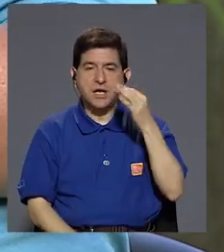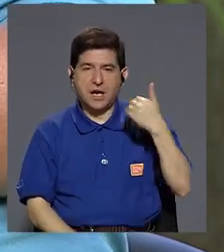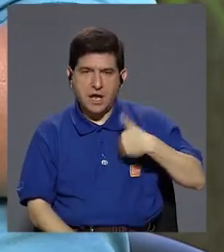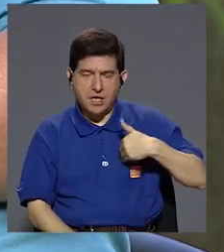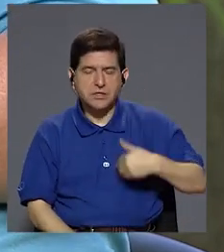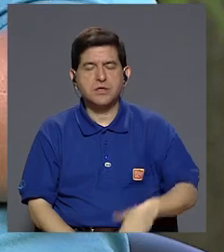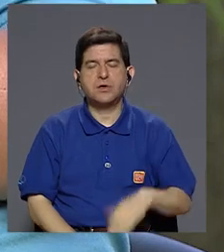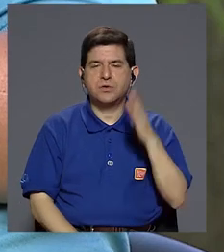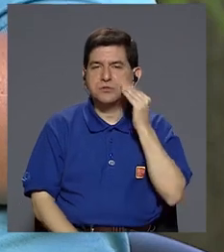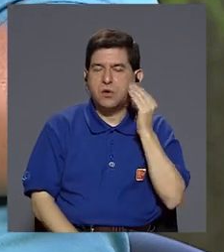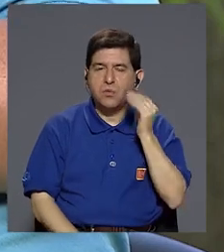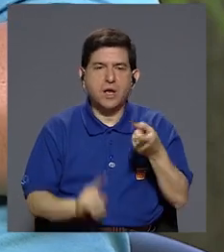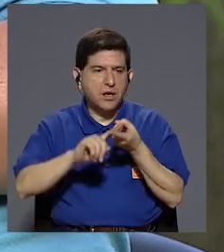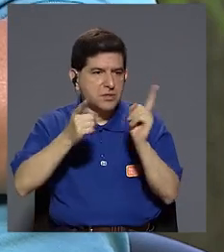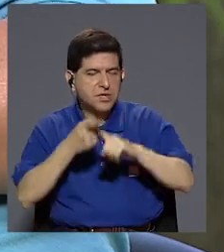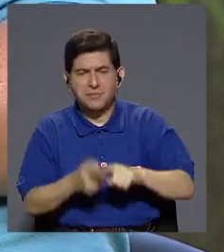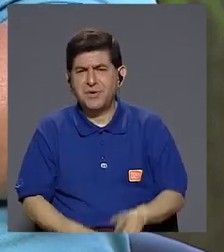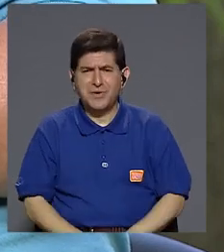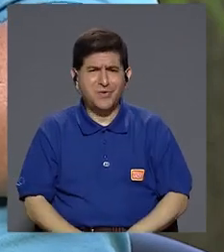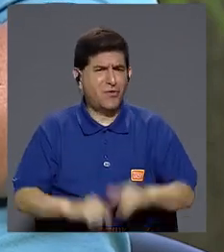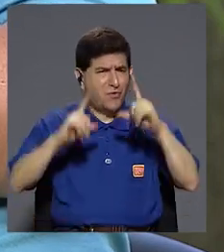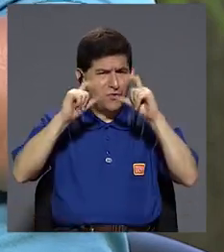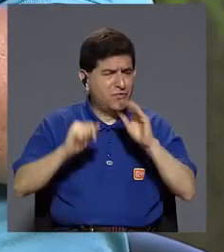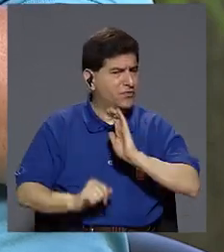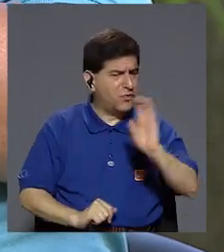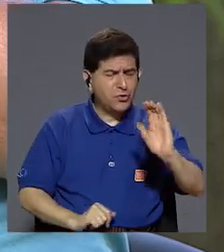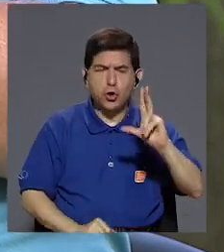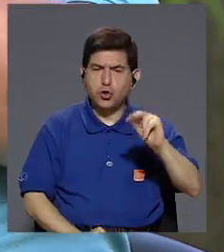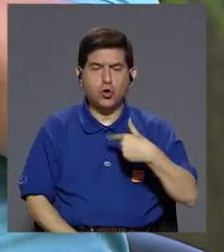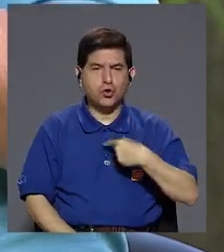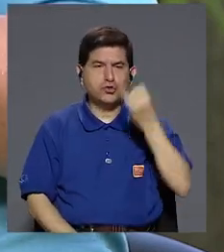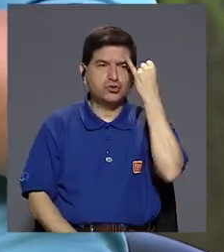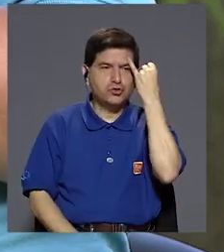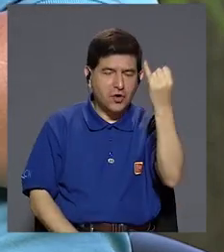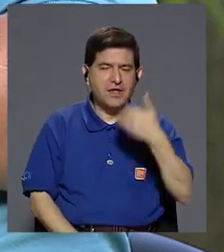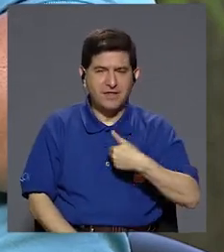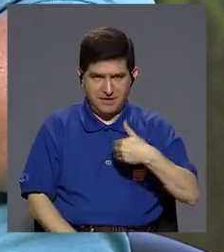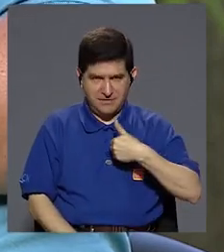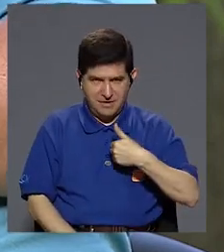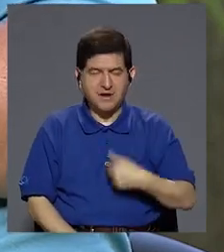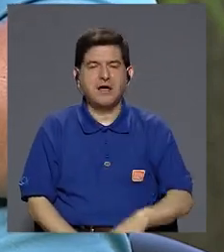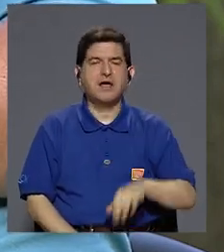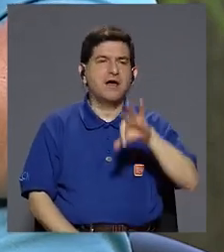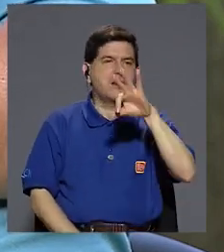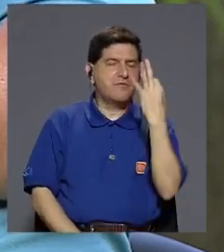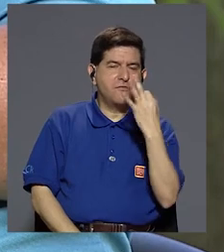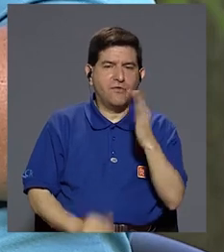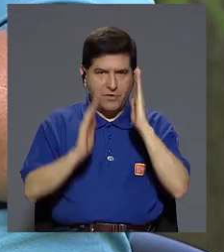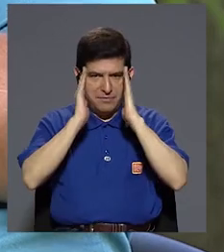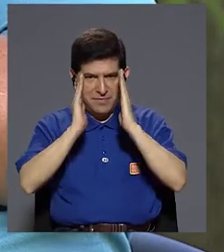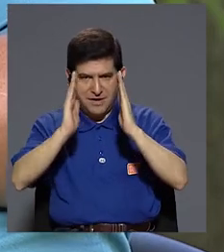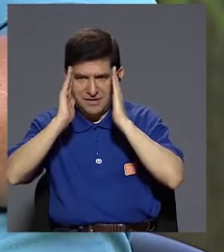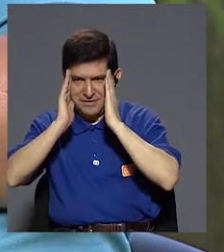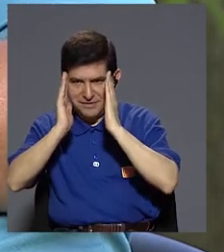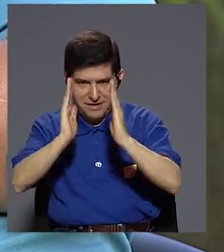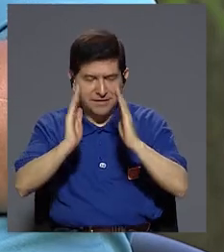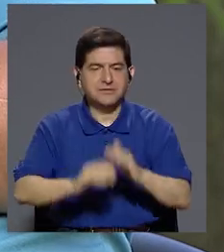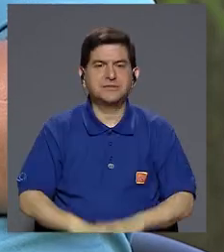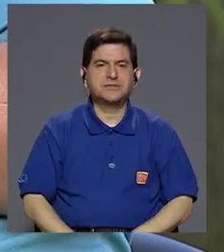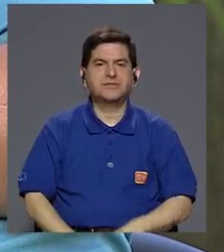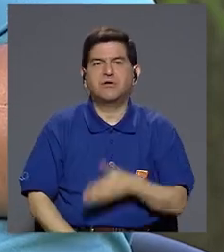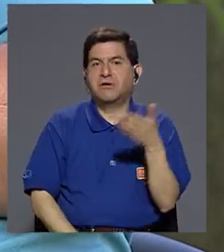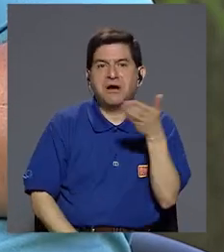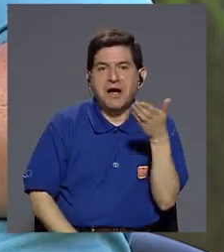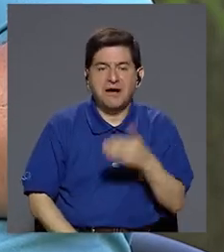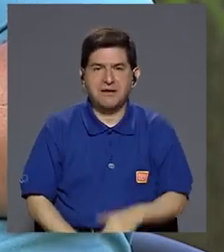tíos, abuelos, amigos, no me tomen fotos al chiquito, yo tengo un concepto, tengo una forma de abordar las